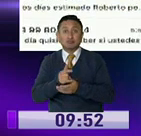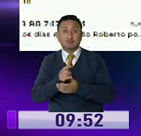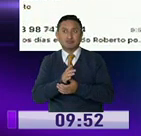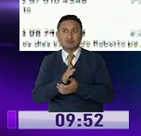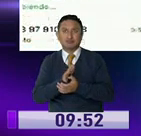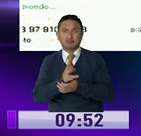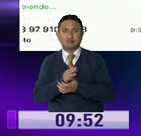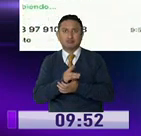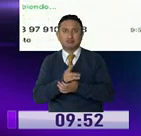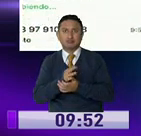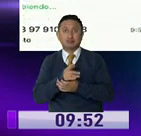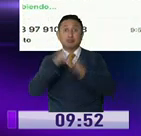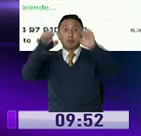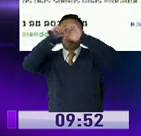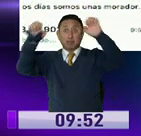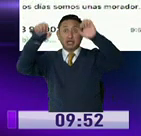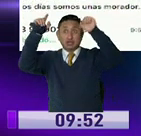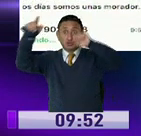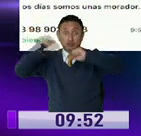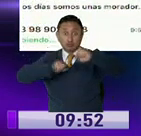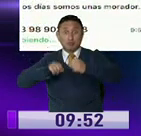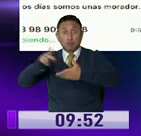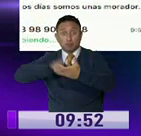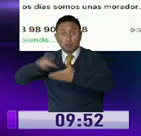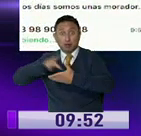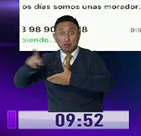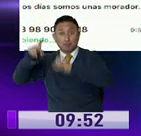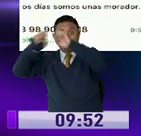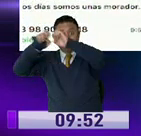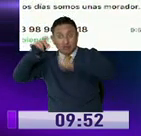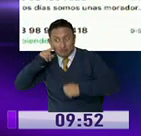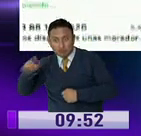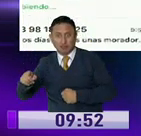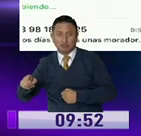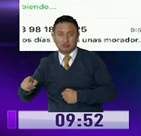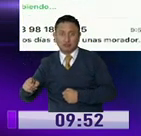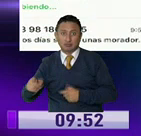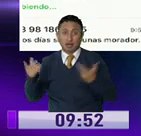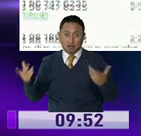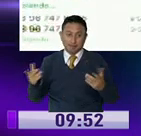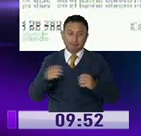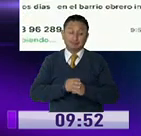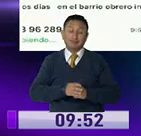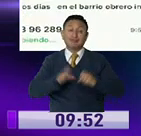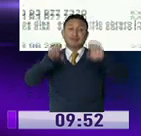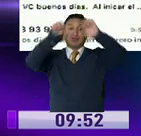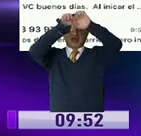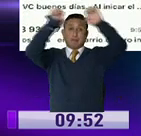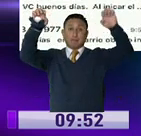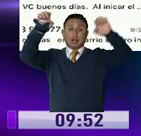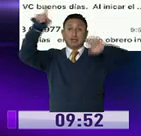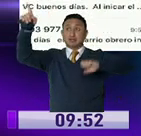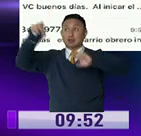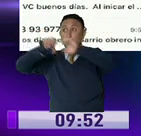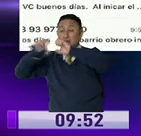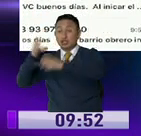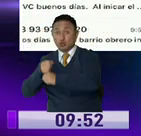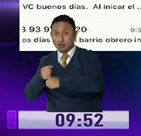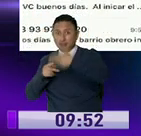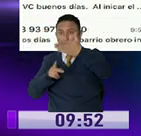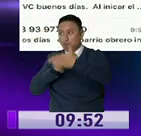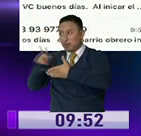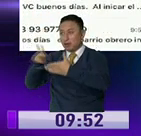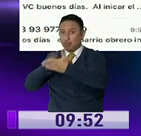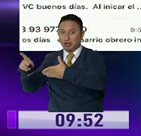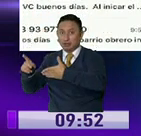reciben los servicios de seguridad que hagan cualquier esfuerzo para pagar a las empresas de seguridad. O sea, que las empresas paguen a las empresas de seguridad. O